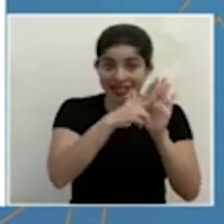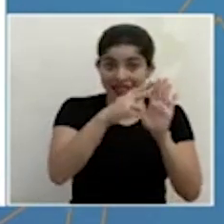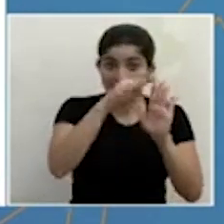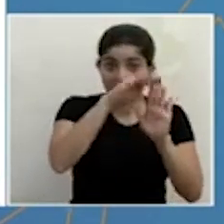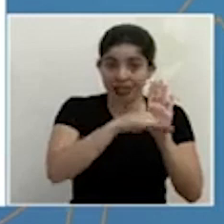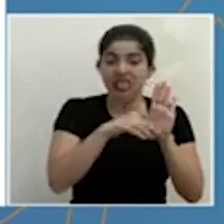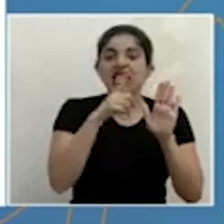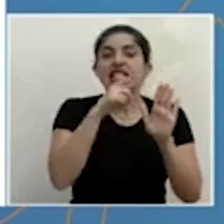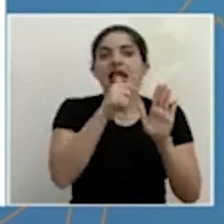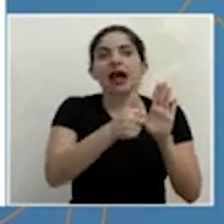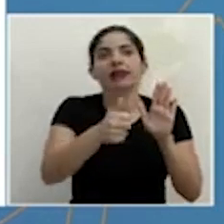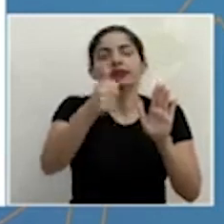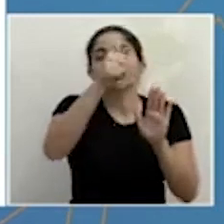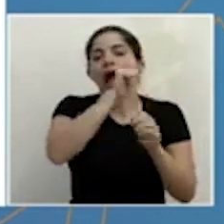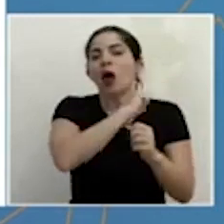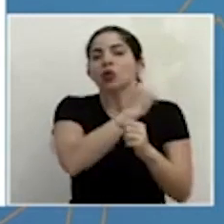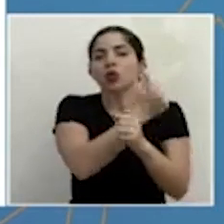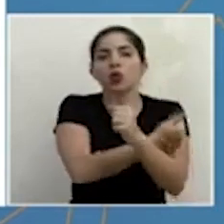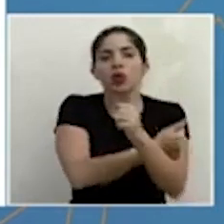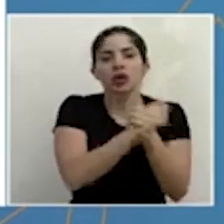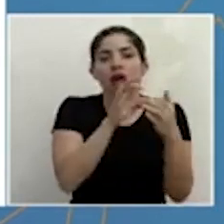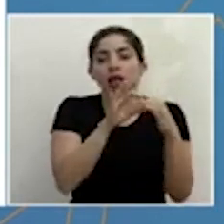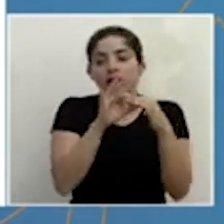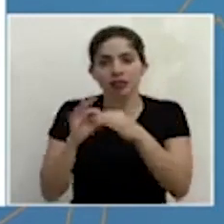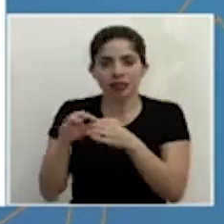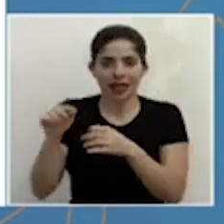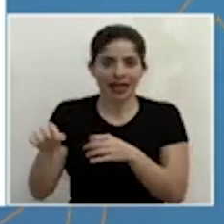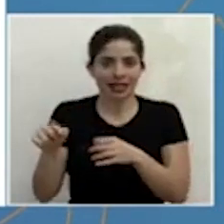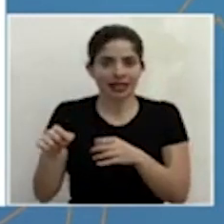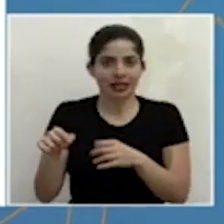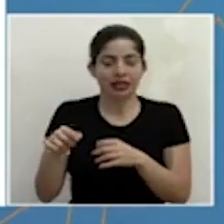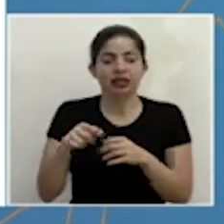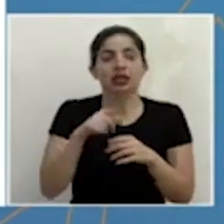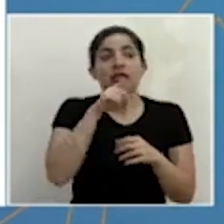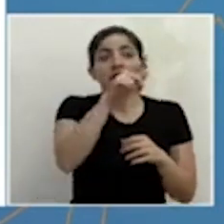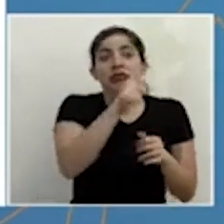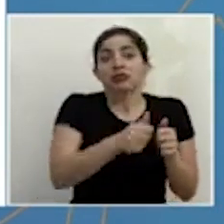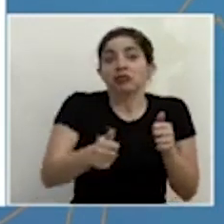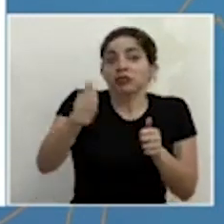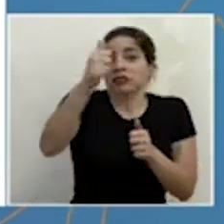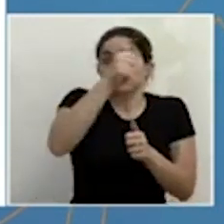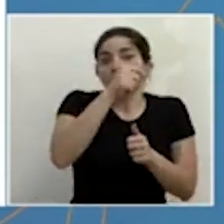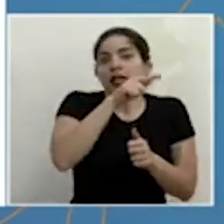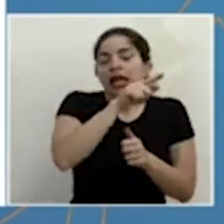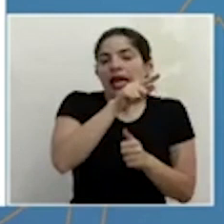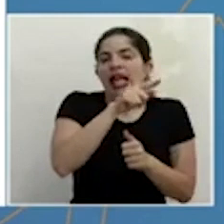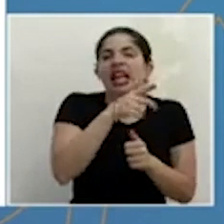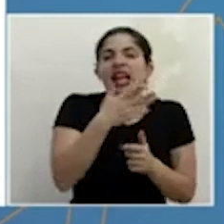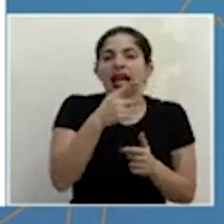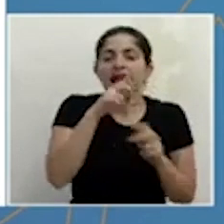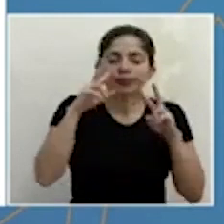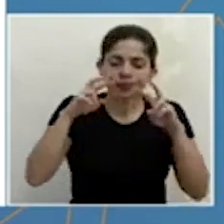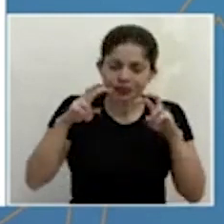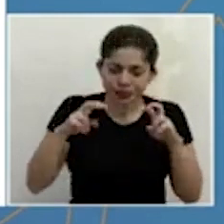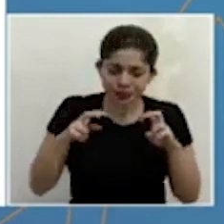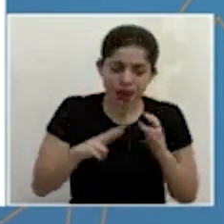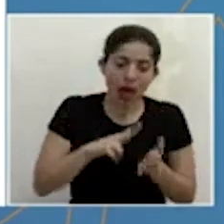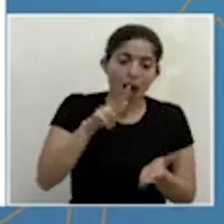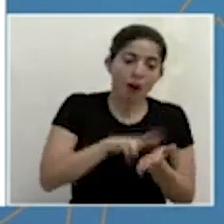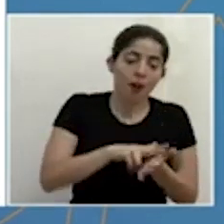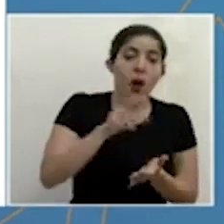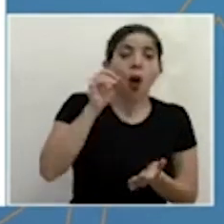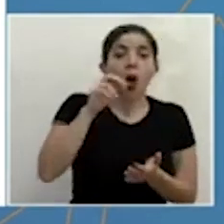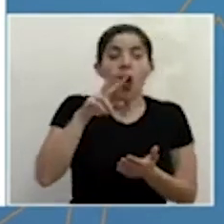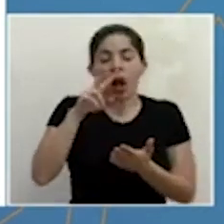por la instancia o por la autoridad que corresponda esa instancia pues va a aprobar o va